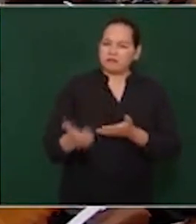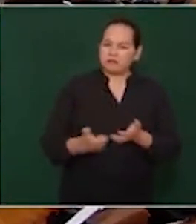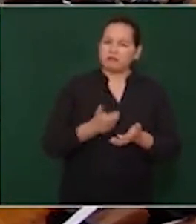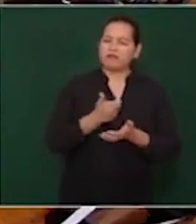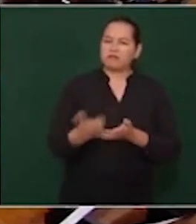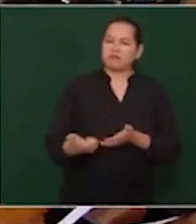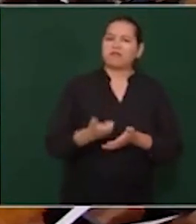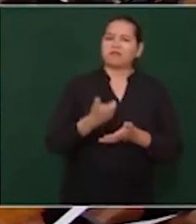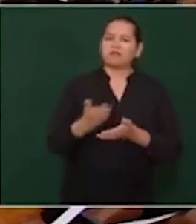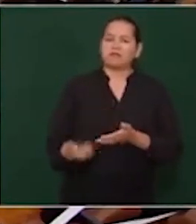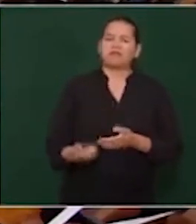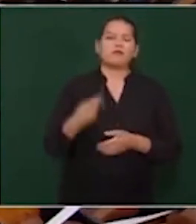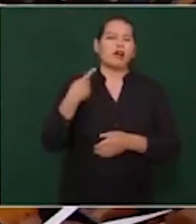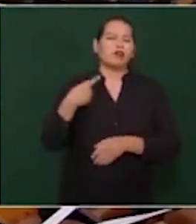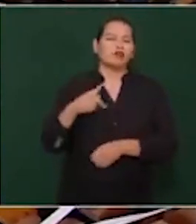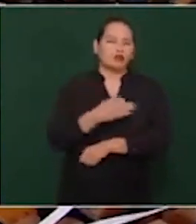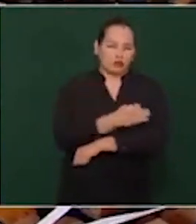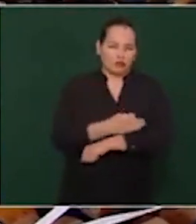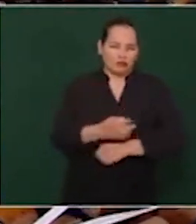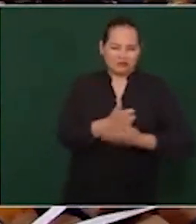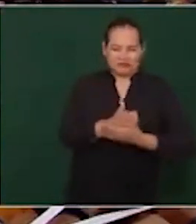a sus familias.